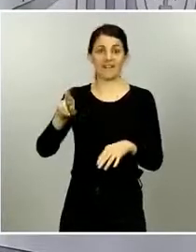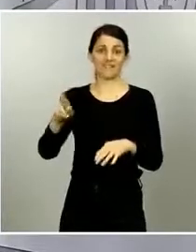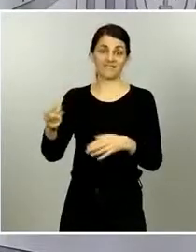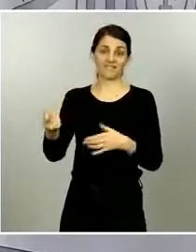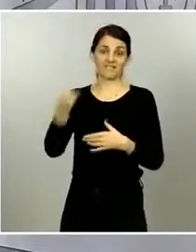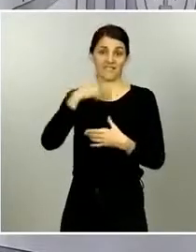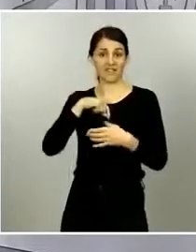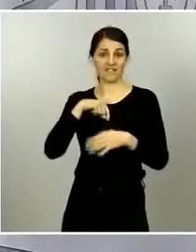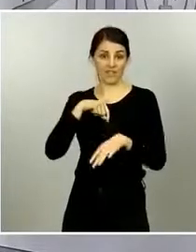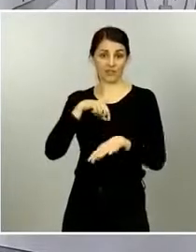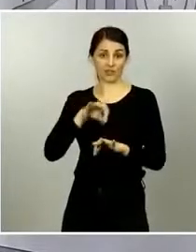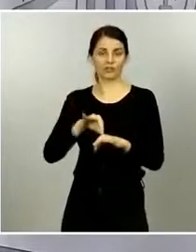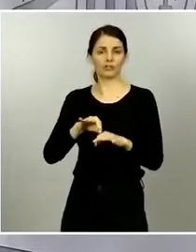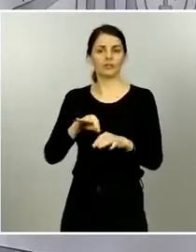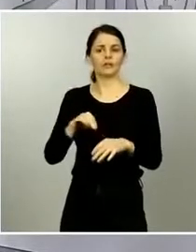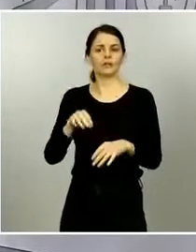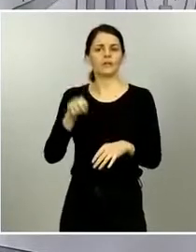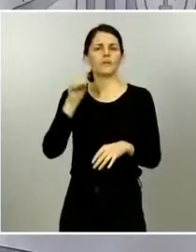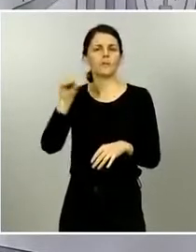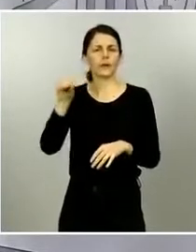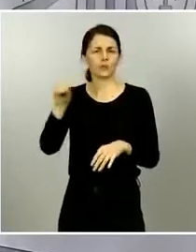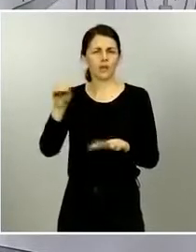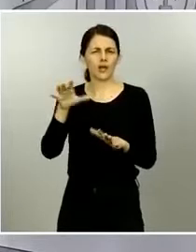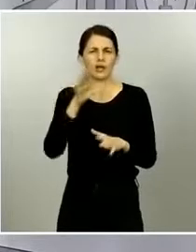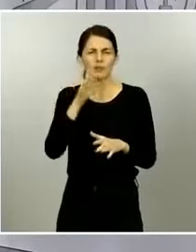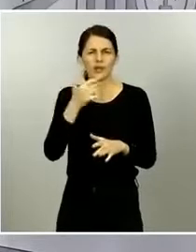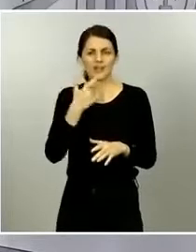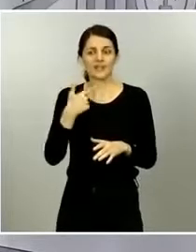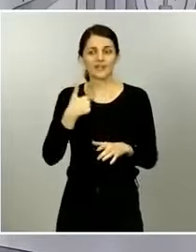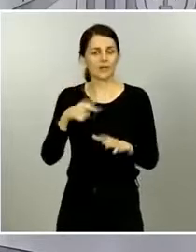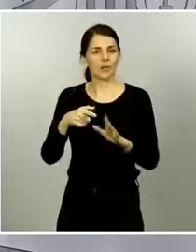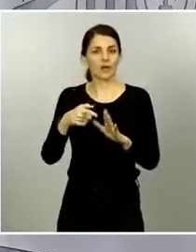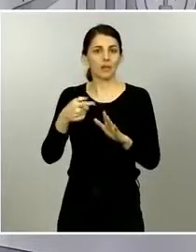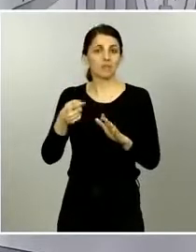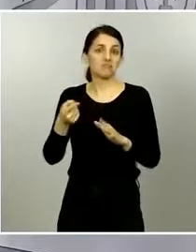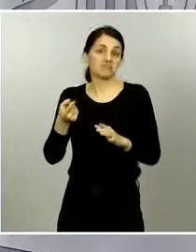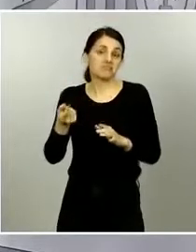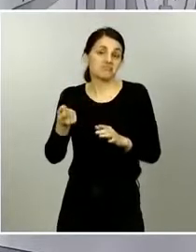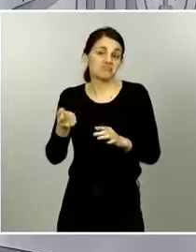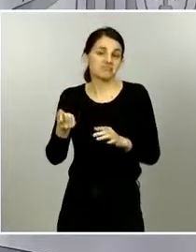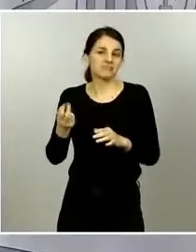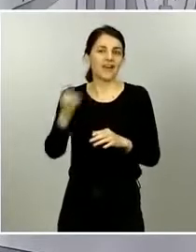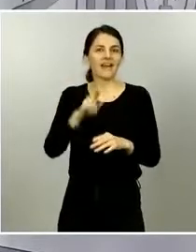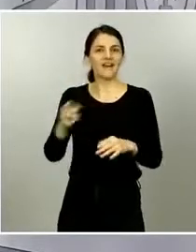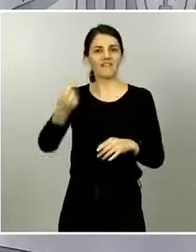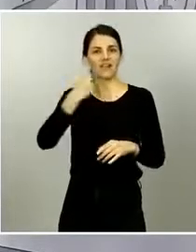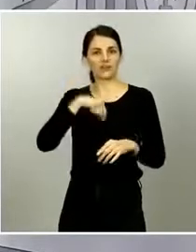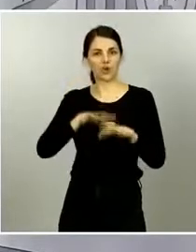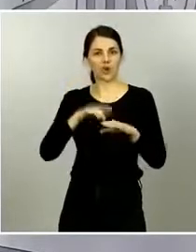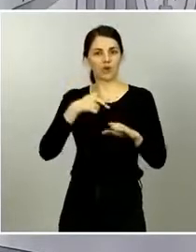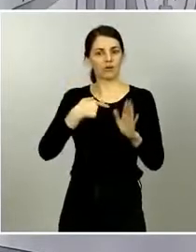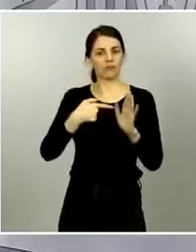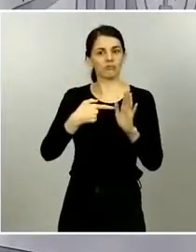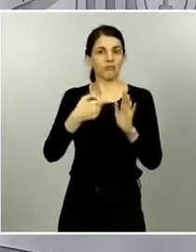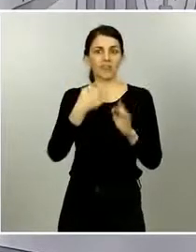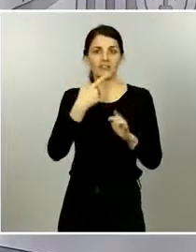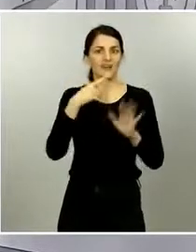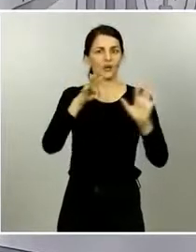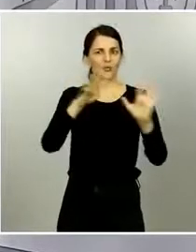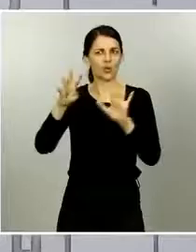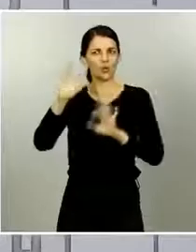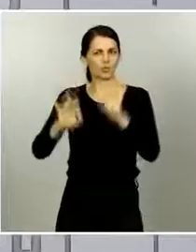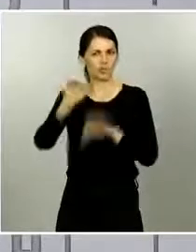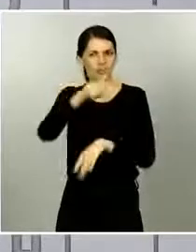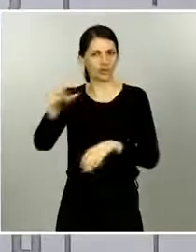sobre las reinfecciones la sexta reitera preguntas porque hoy se publica que se descarta la reinfección en el